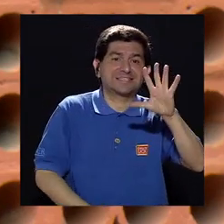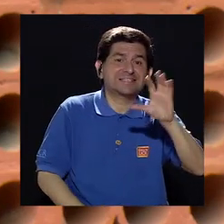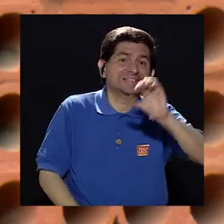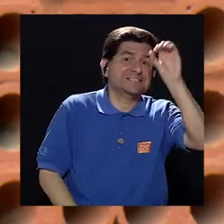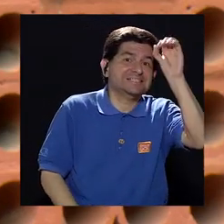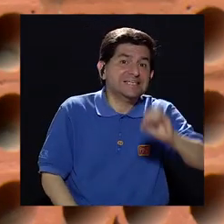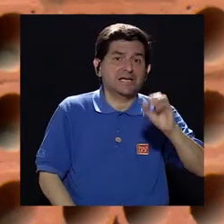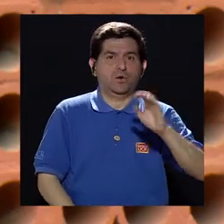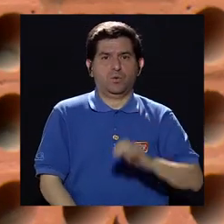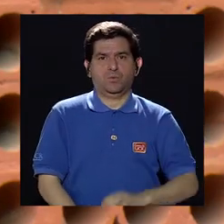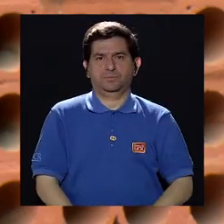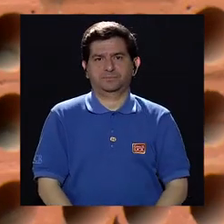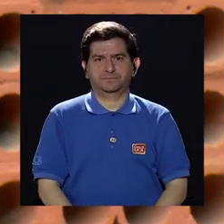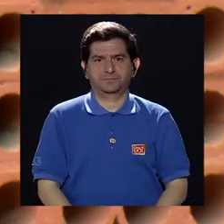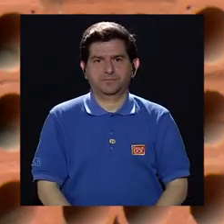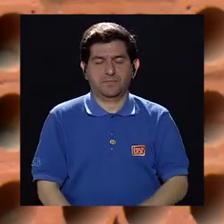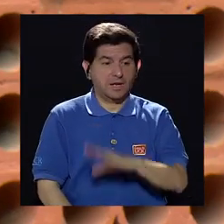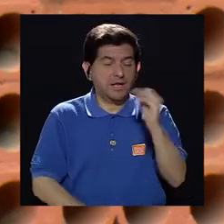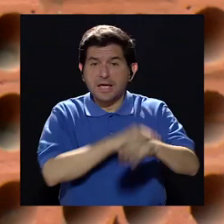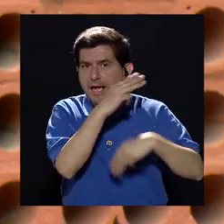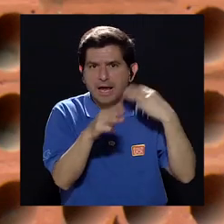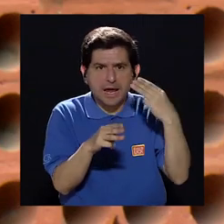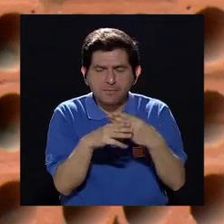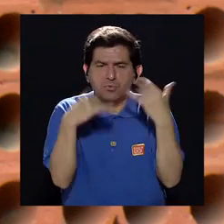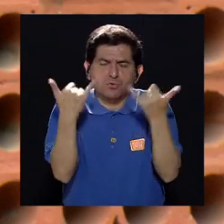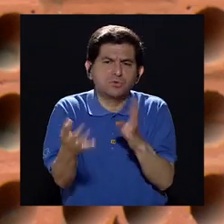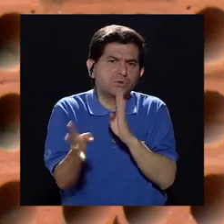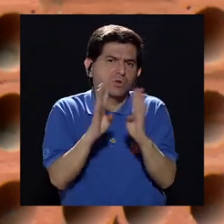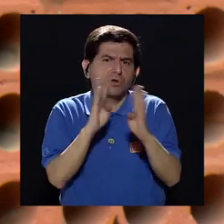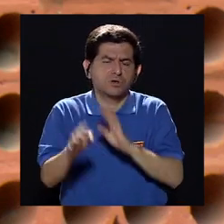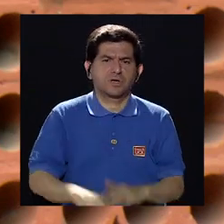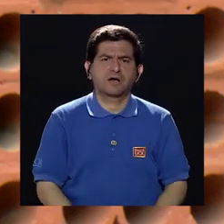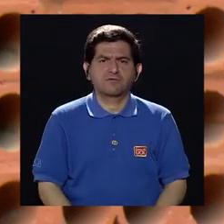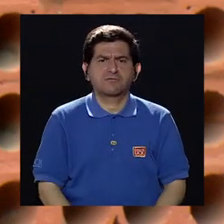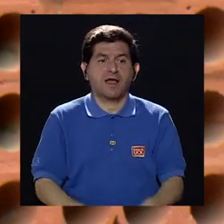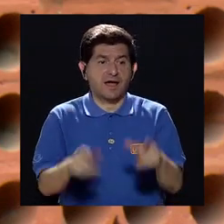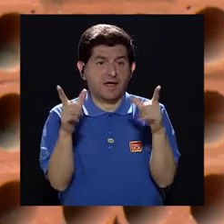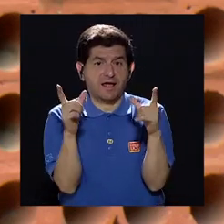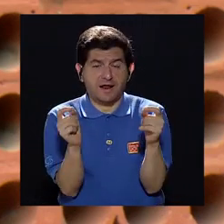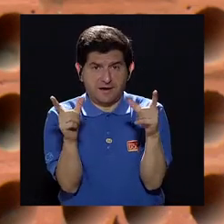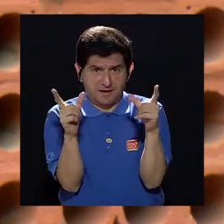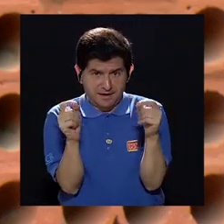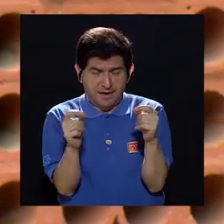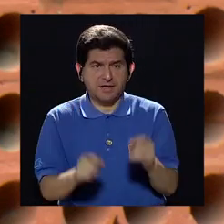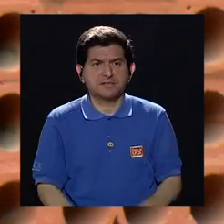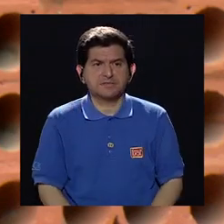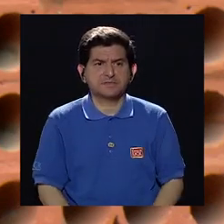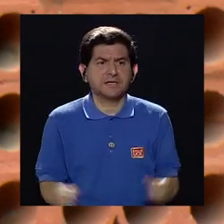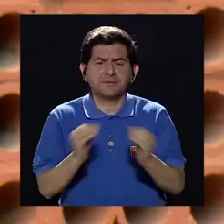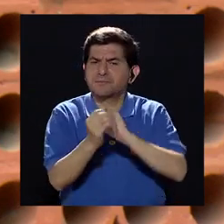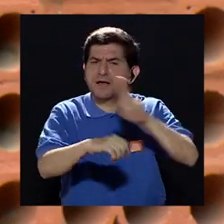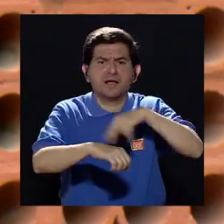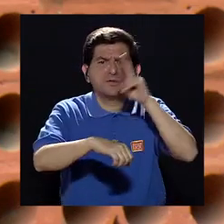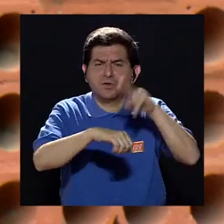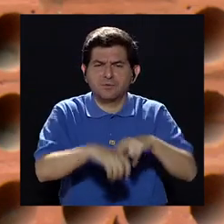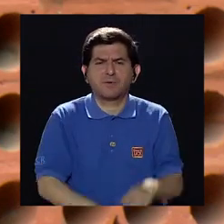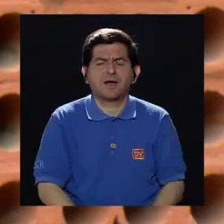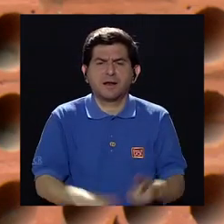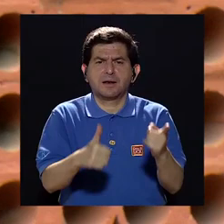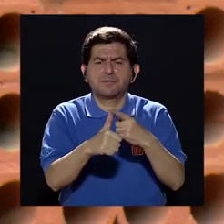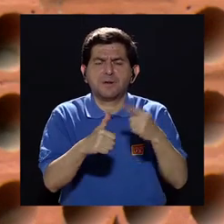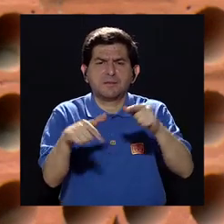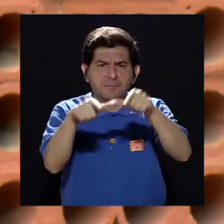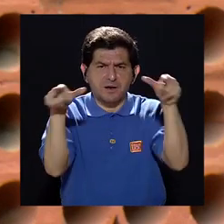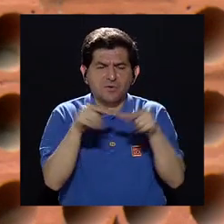65%. Y a nivel mundial, ya estamos hablando de que es el cáncer más común, el